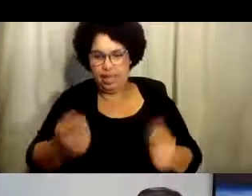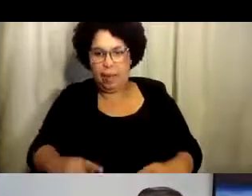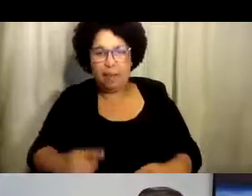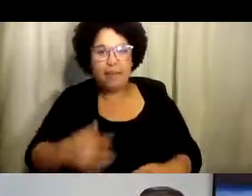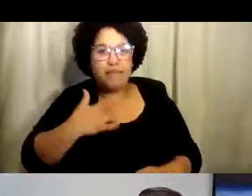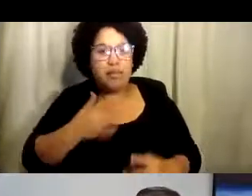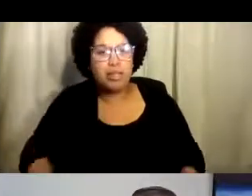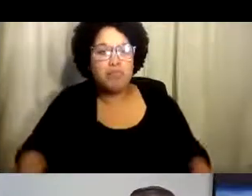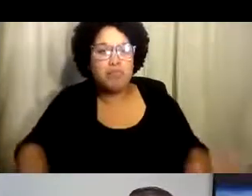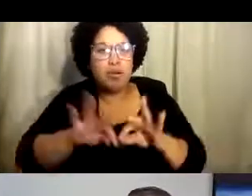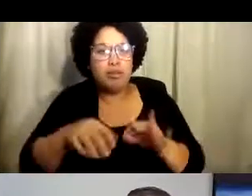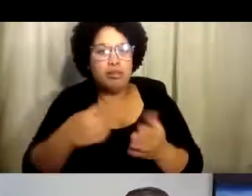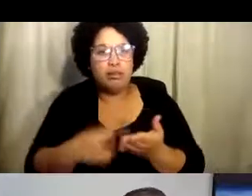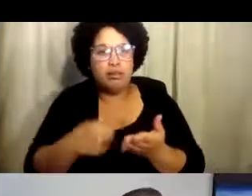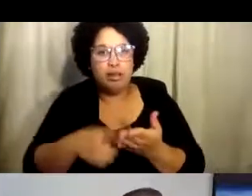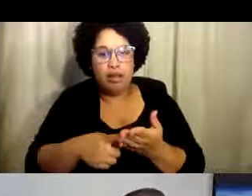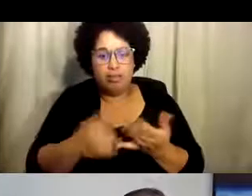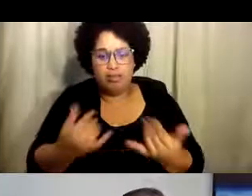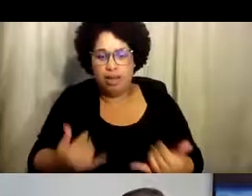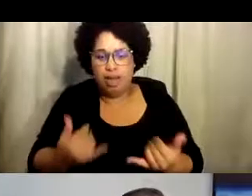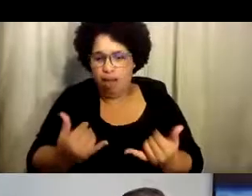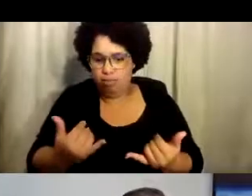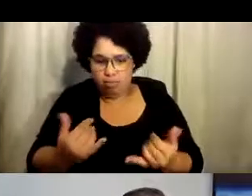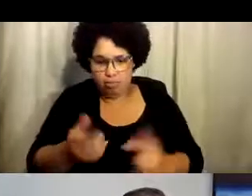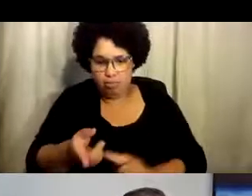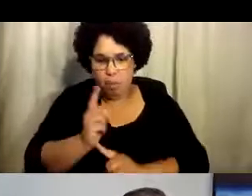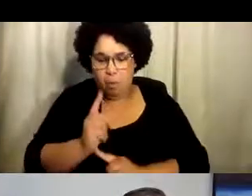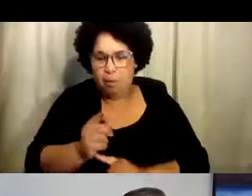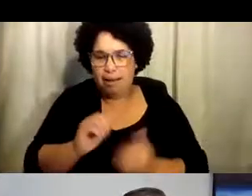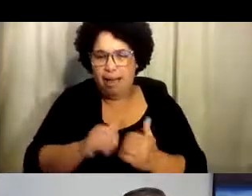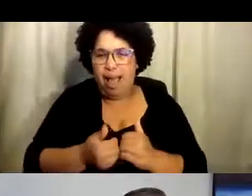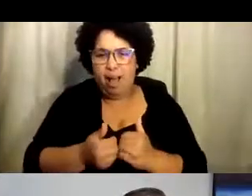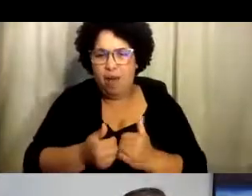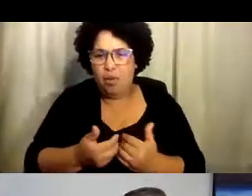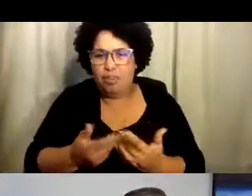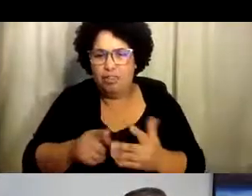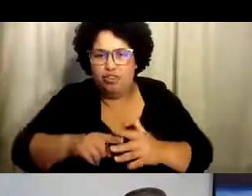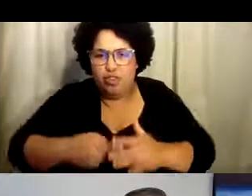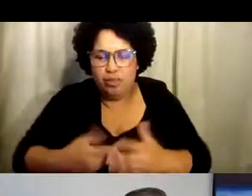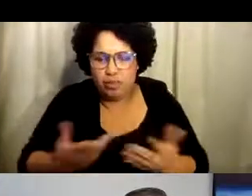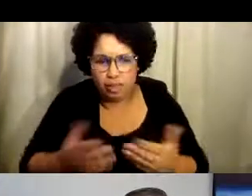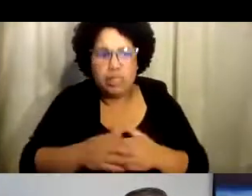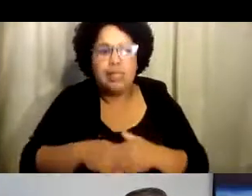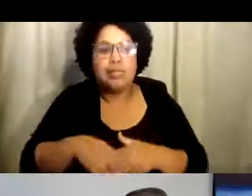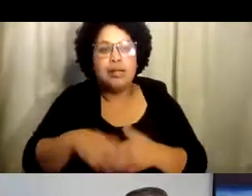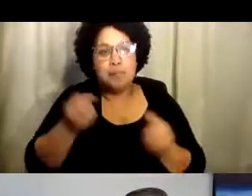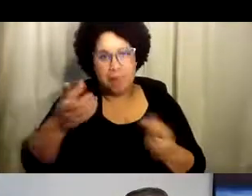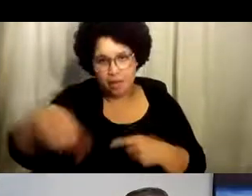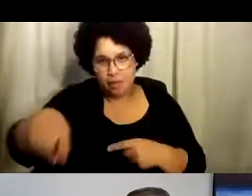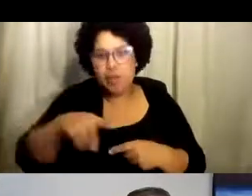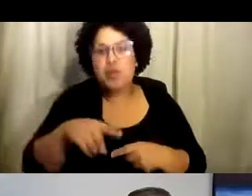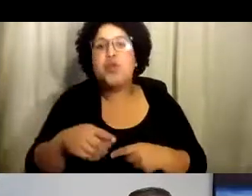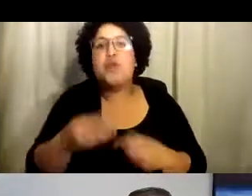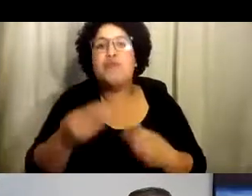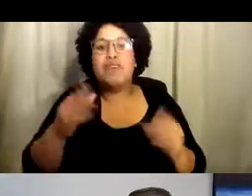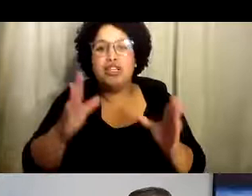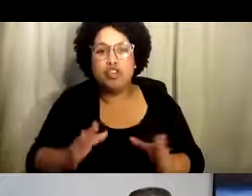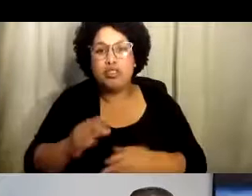llegamos hasta este punto, porque creo que es importante. Entonces, como muchos vendedores,